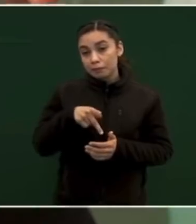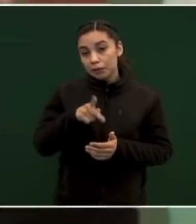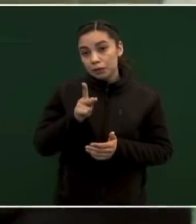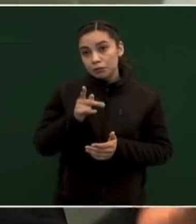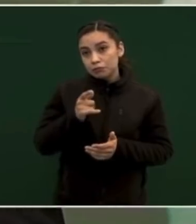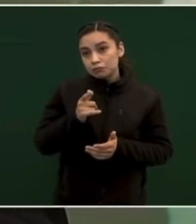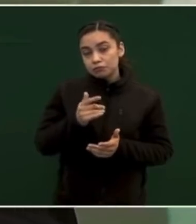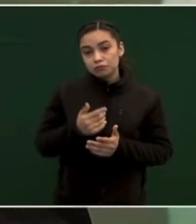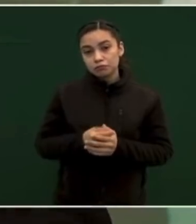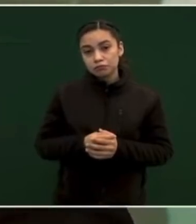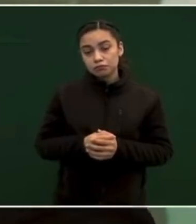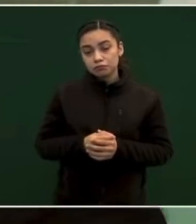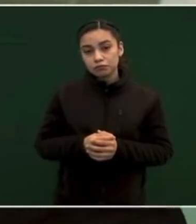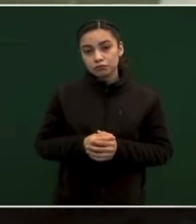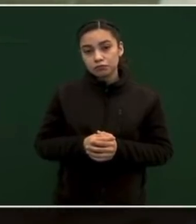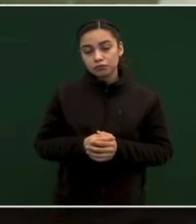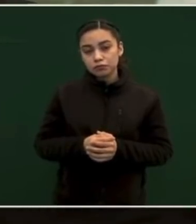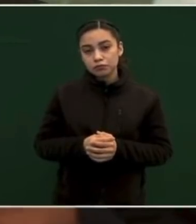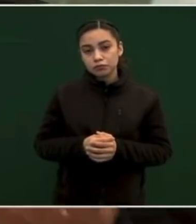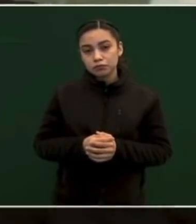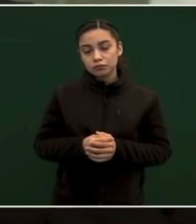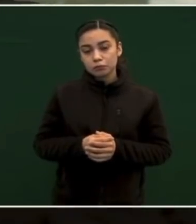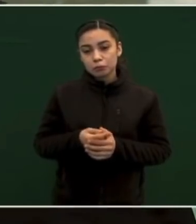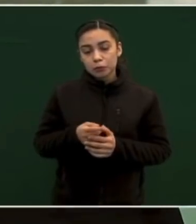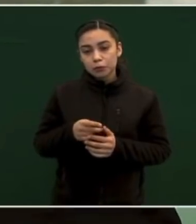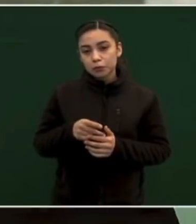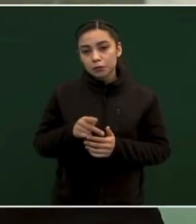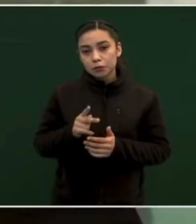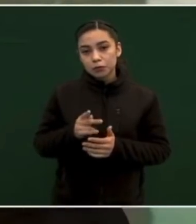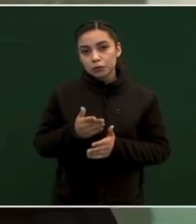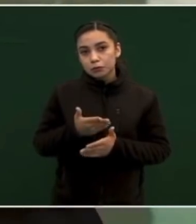cómo actúa.